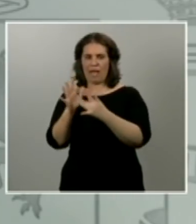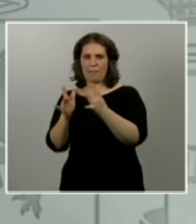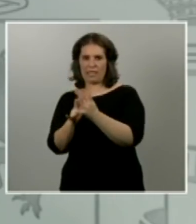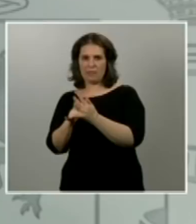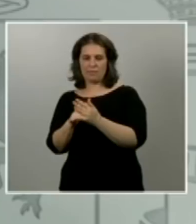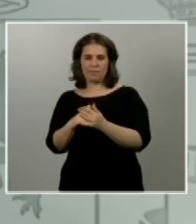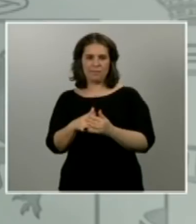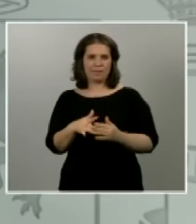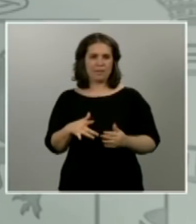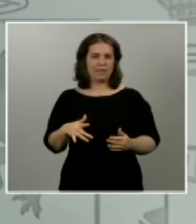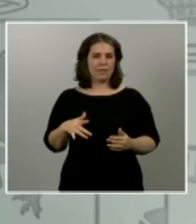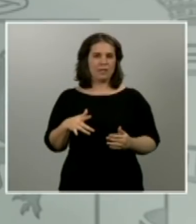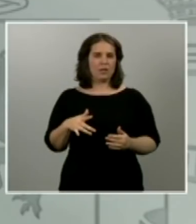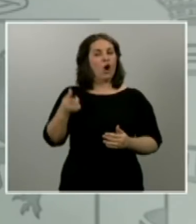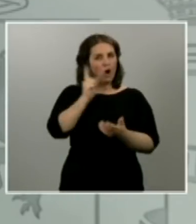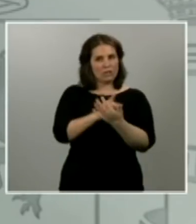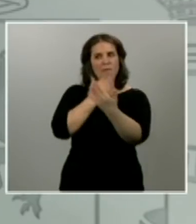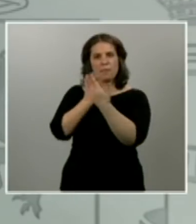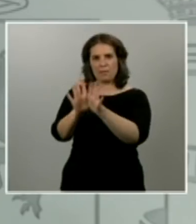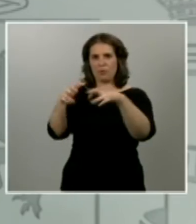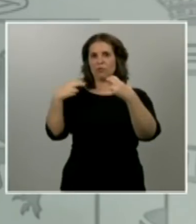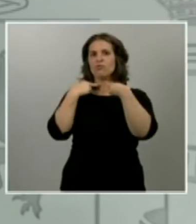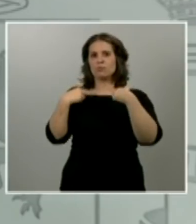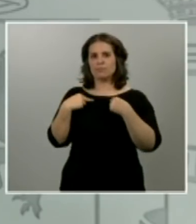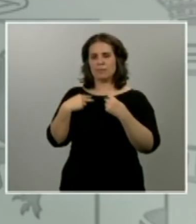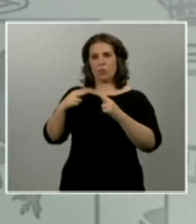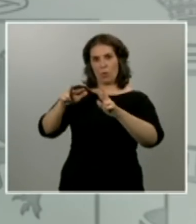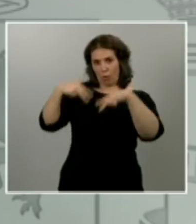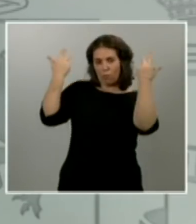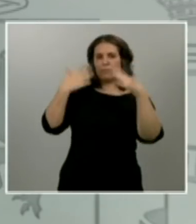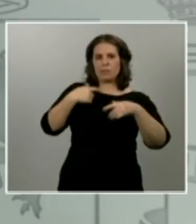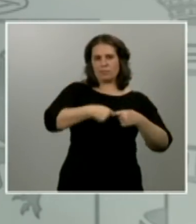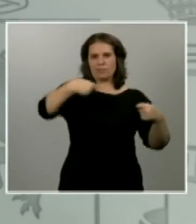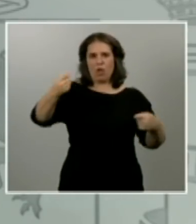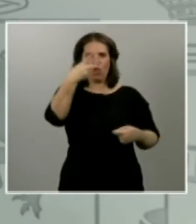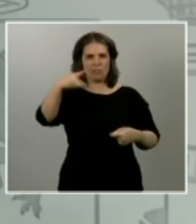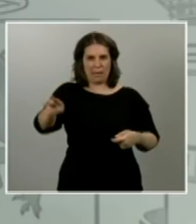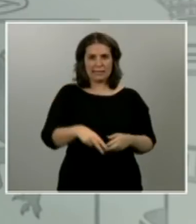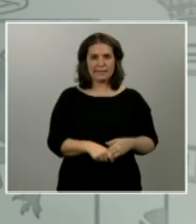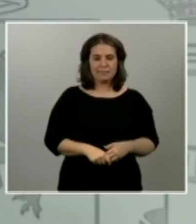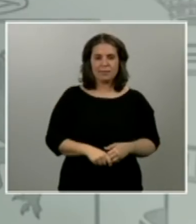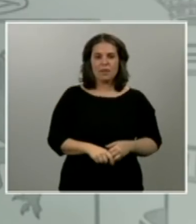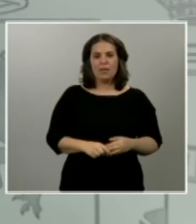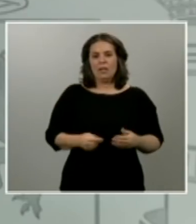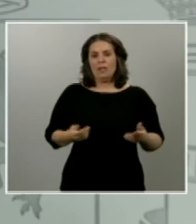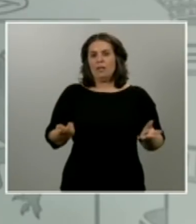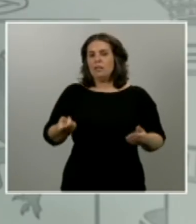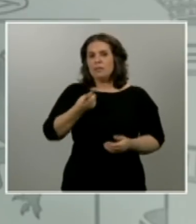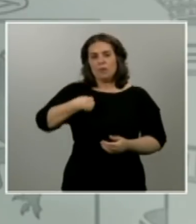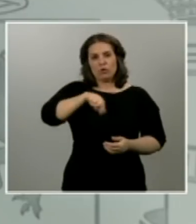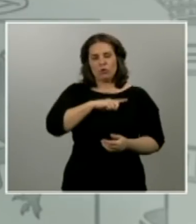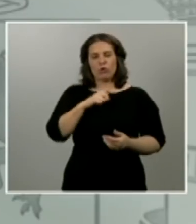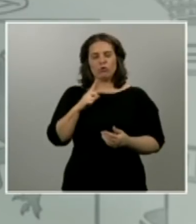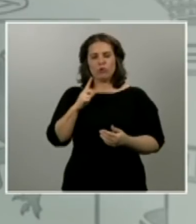Congreso de los Diputados la prórroga por dos semanas. Con todas las cautelas, creemos que es el tiempo que necesita